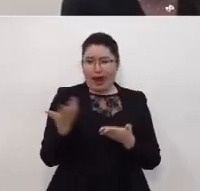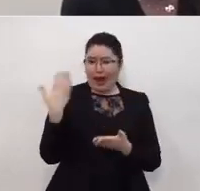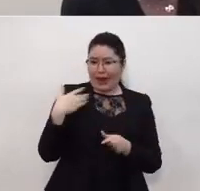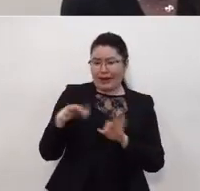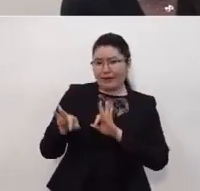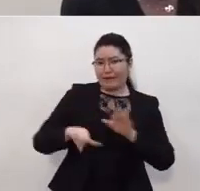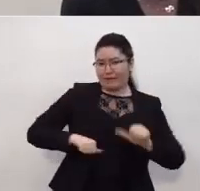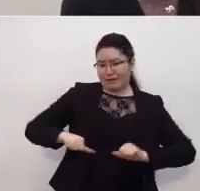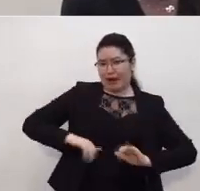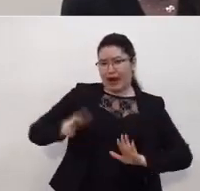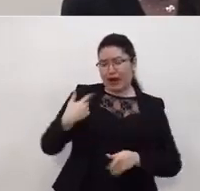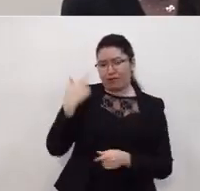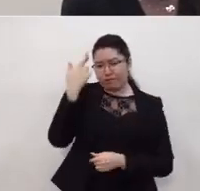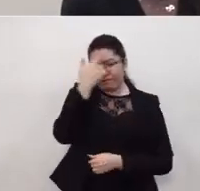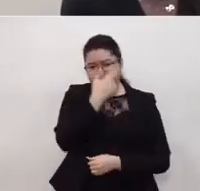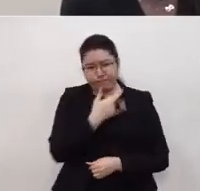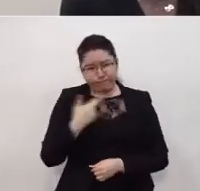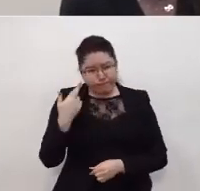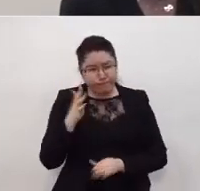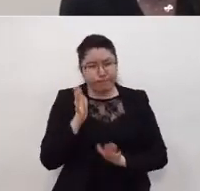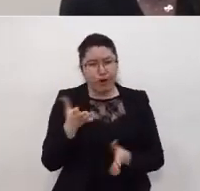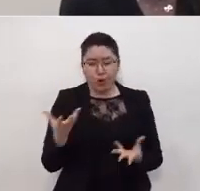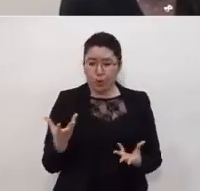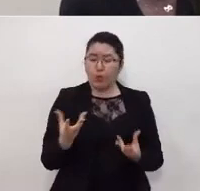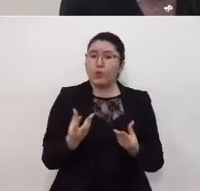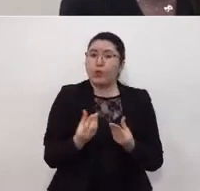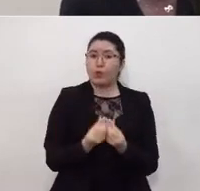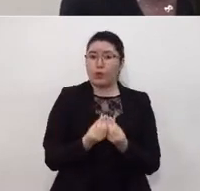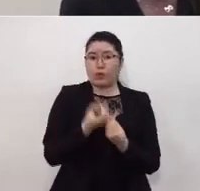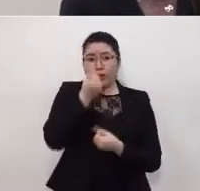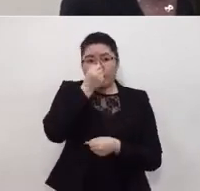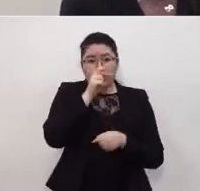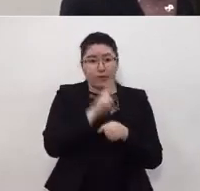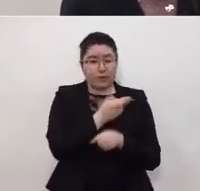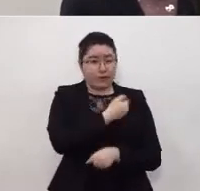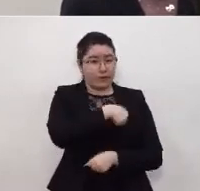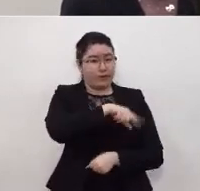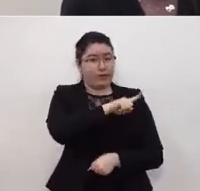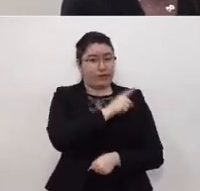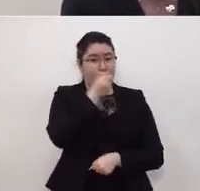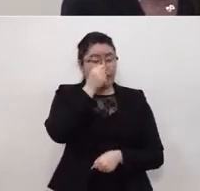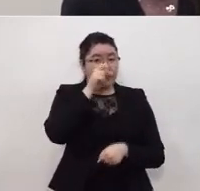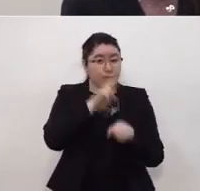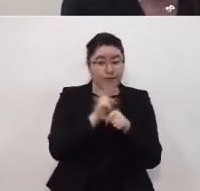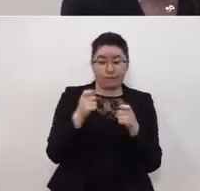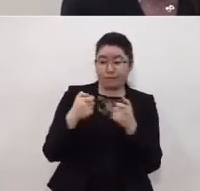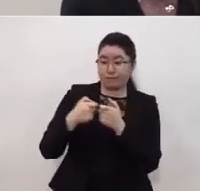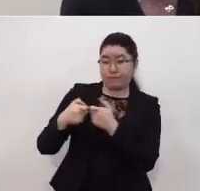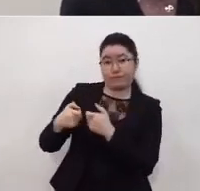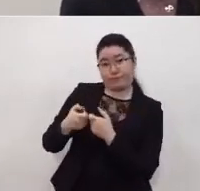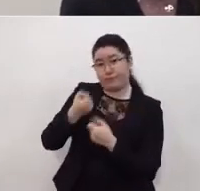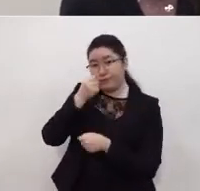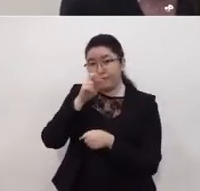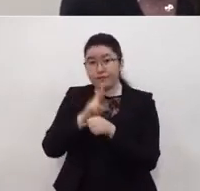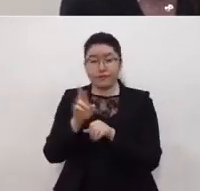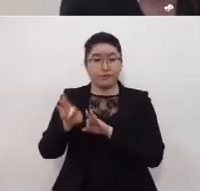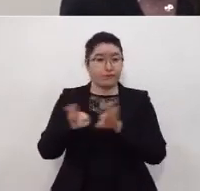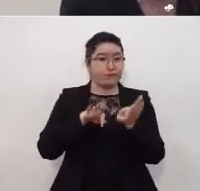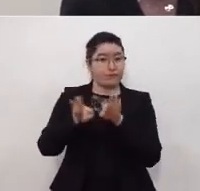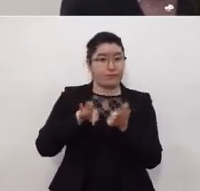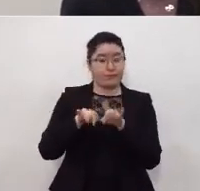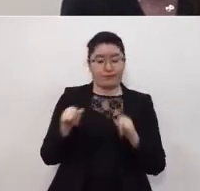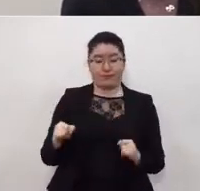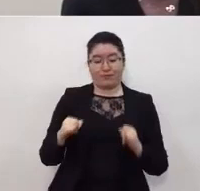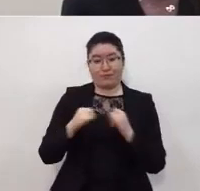en su momento analizadas y estipuladas conjuntamente por la Secretaría de Salud, la Secretaría de Economía, la Secretaría del